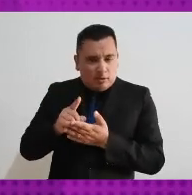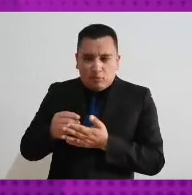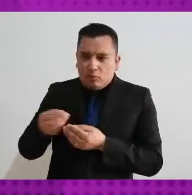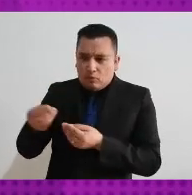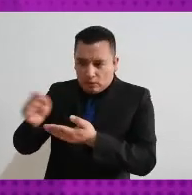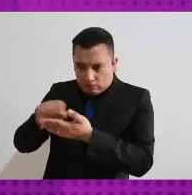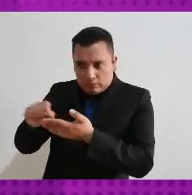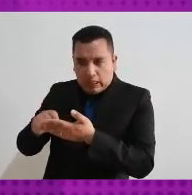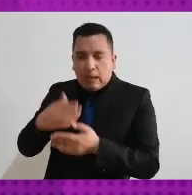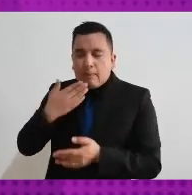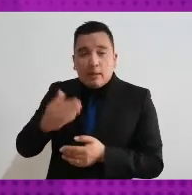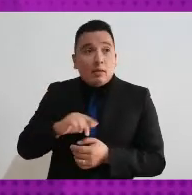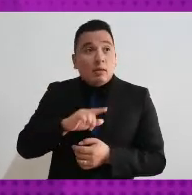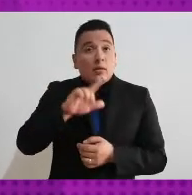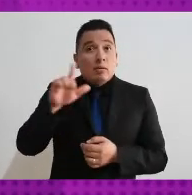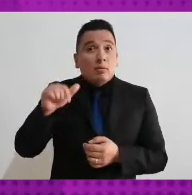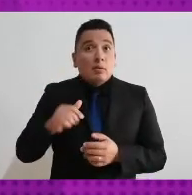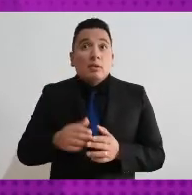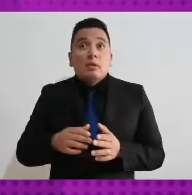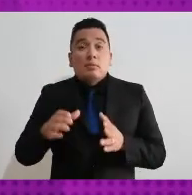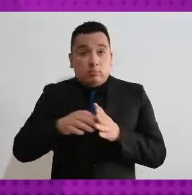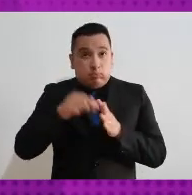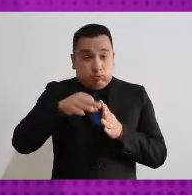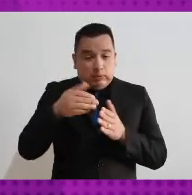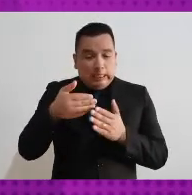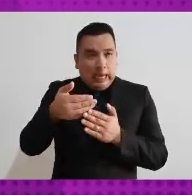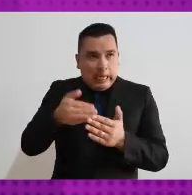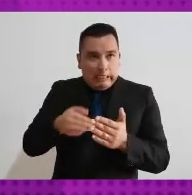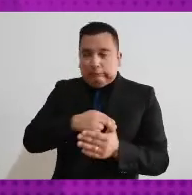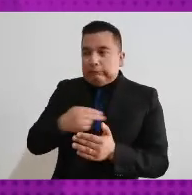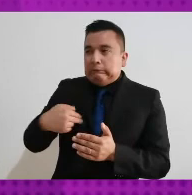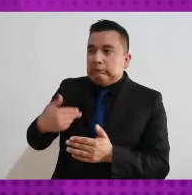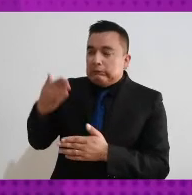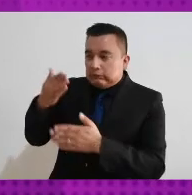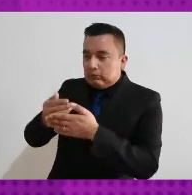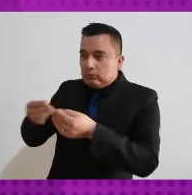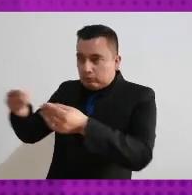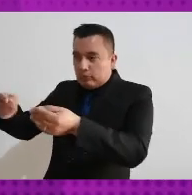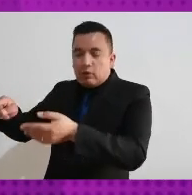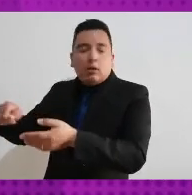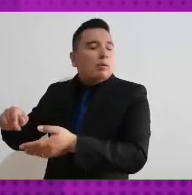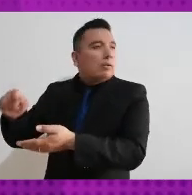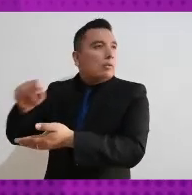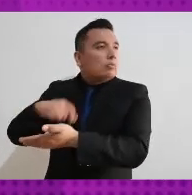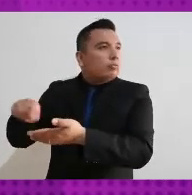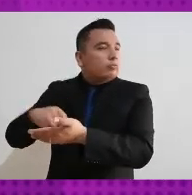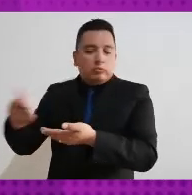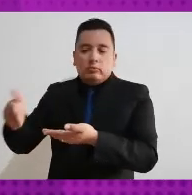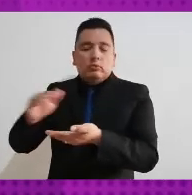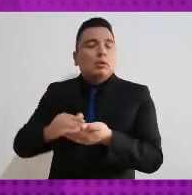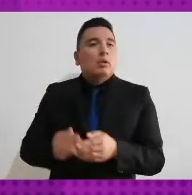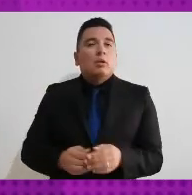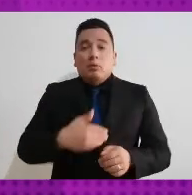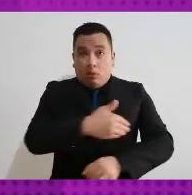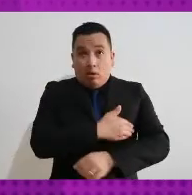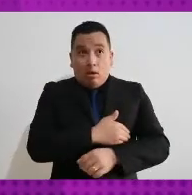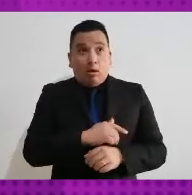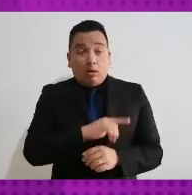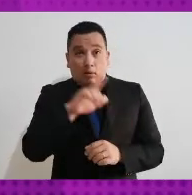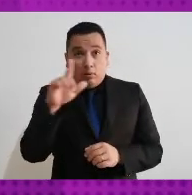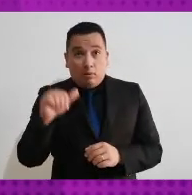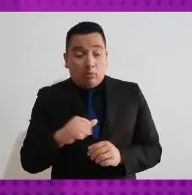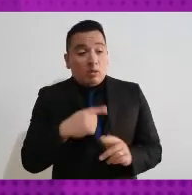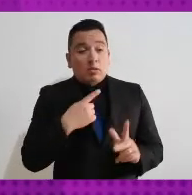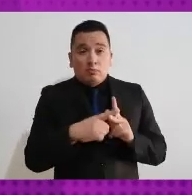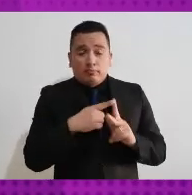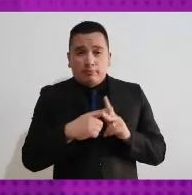voto anticipado se va a guardar y después se va a hacer las mesas escrutinio y cómputo parecidas a las que ocurren con el voto